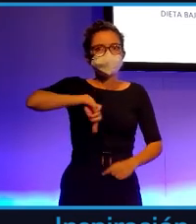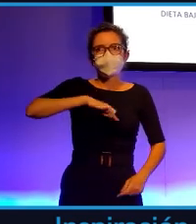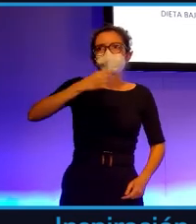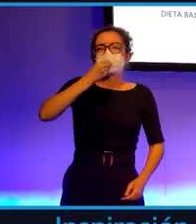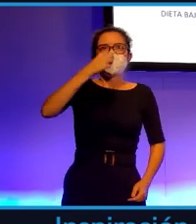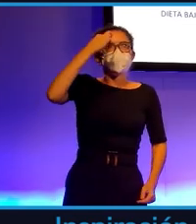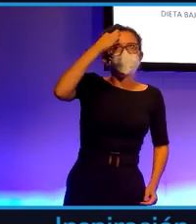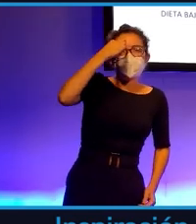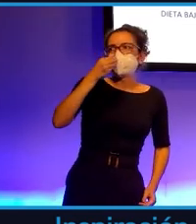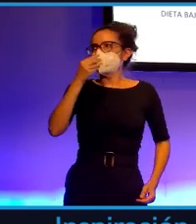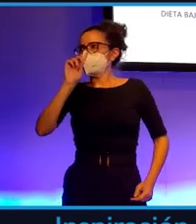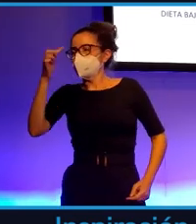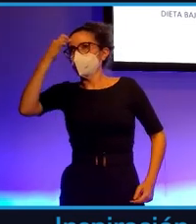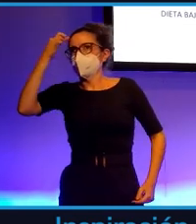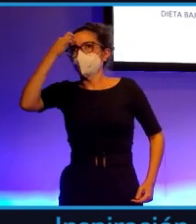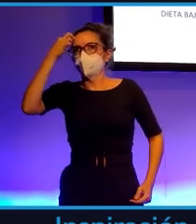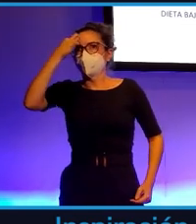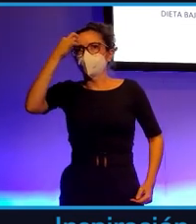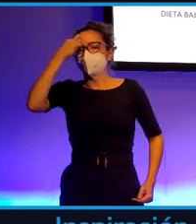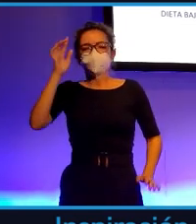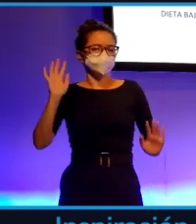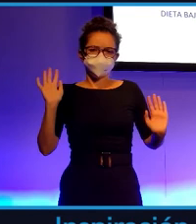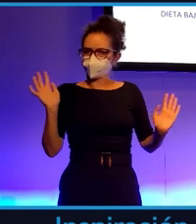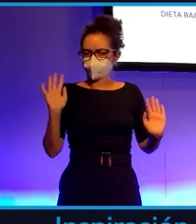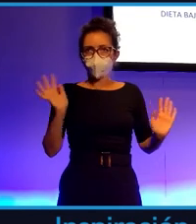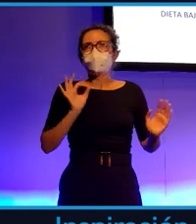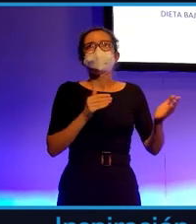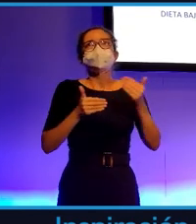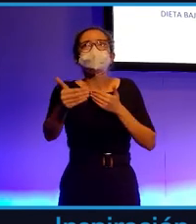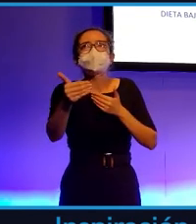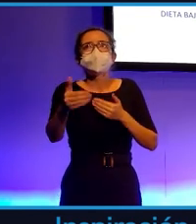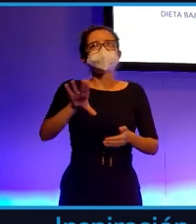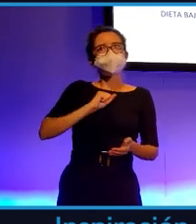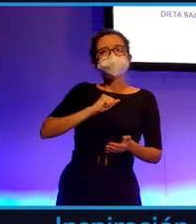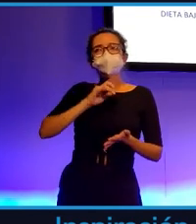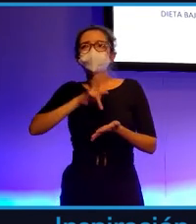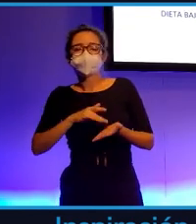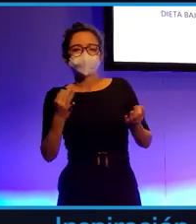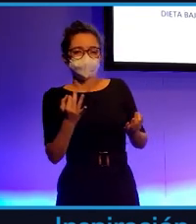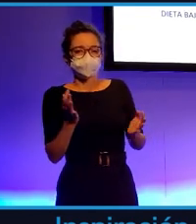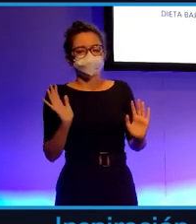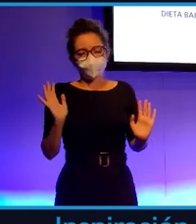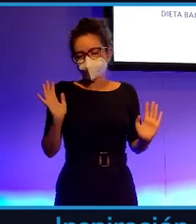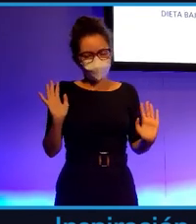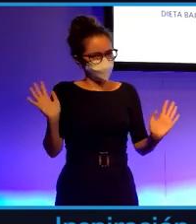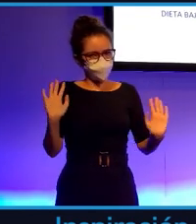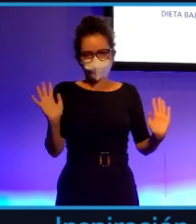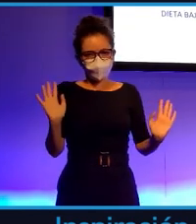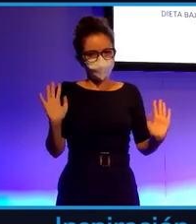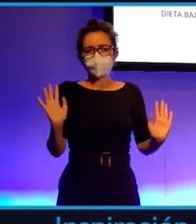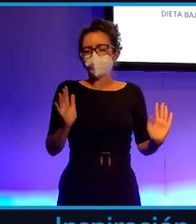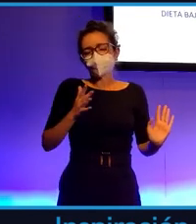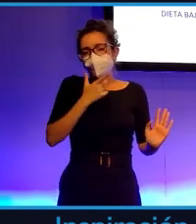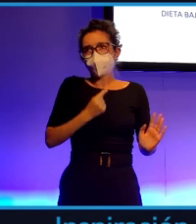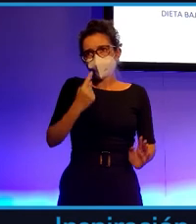comer, qué no comer y estar todo el día pensando en lo que puede llegar a pasar en un futuro, que sé que es algo que es fácil de llegar a este punto,